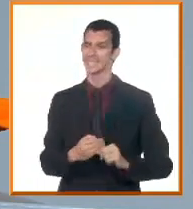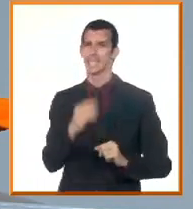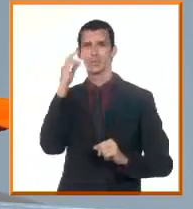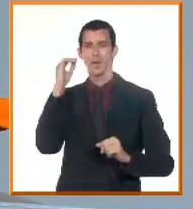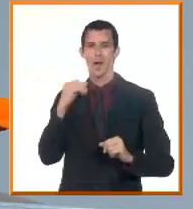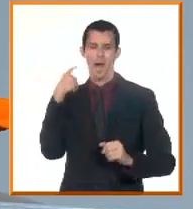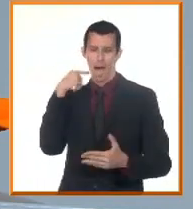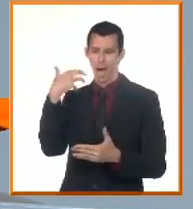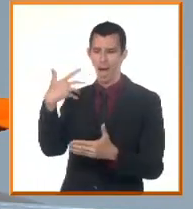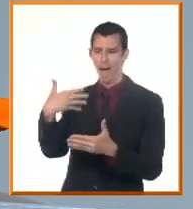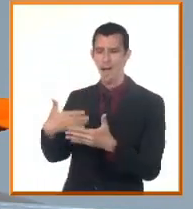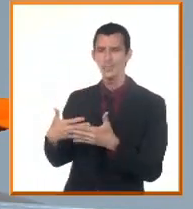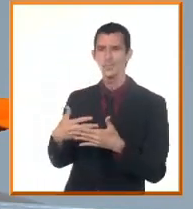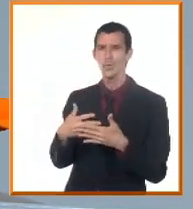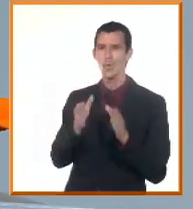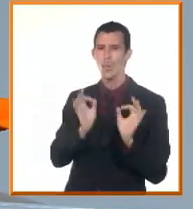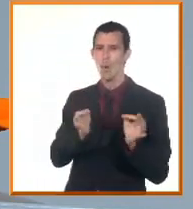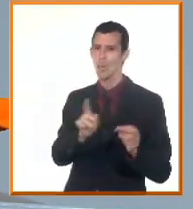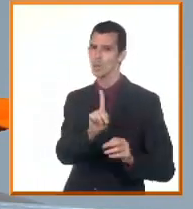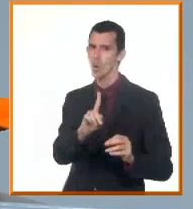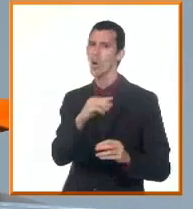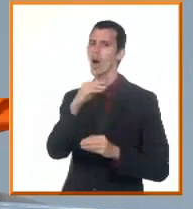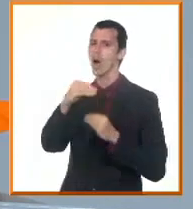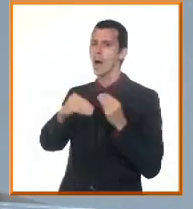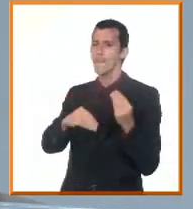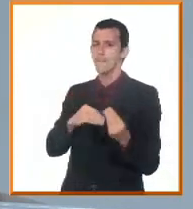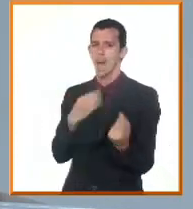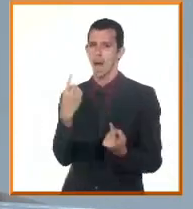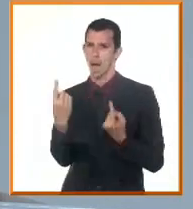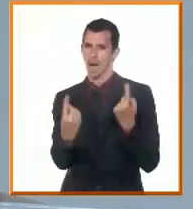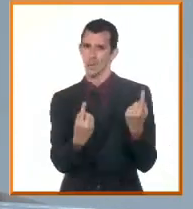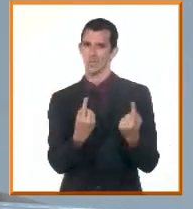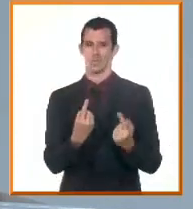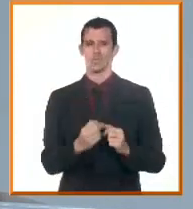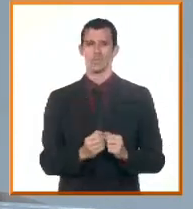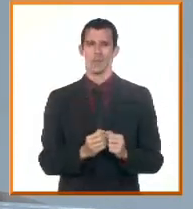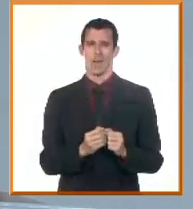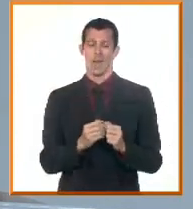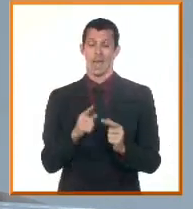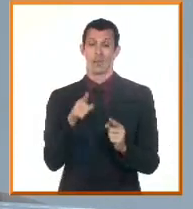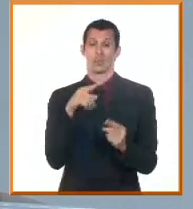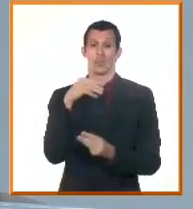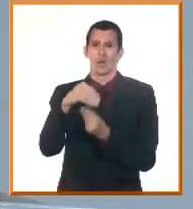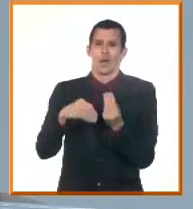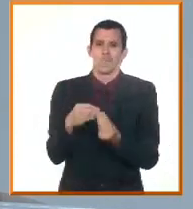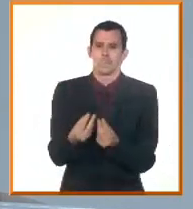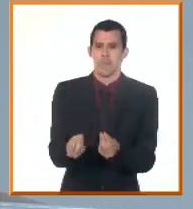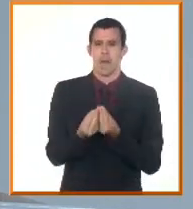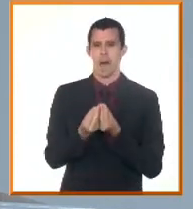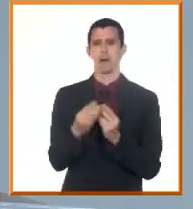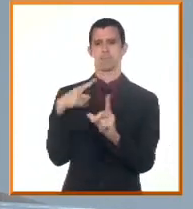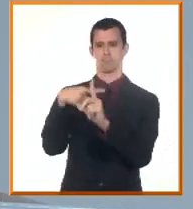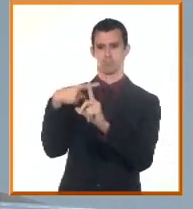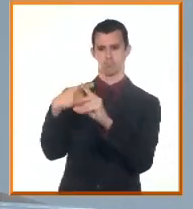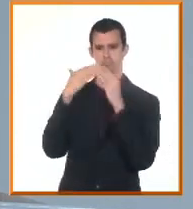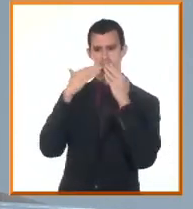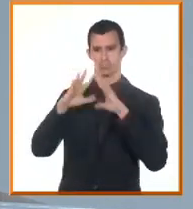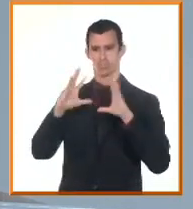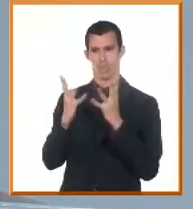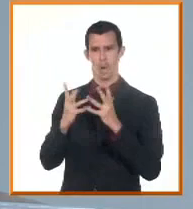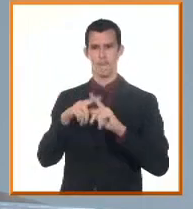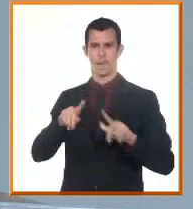años y que han dado determinados resultados, pero que no son suficientes. Estamos probablemente en el momento de